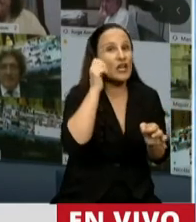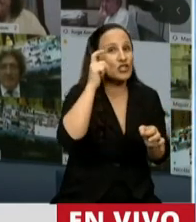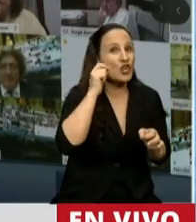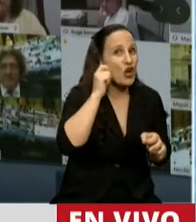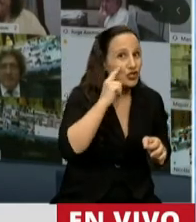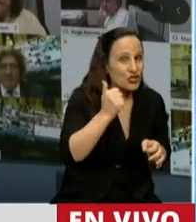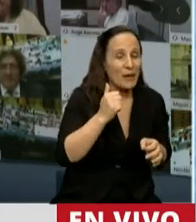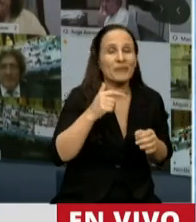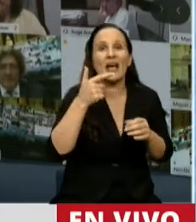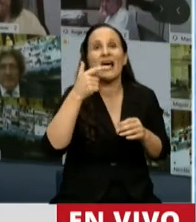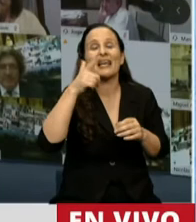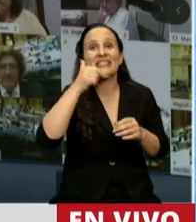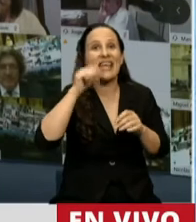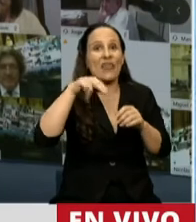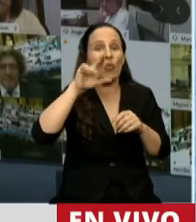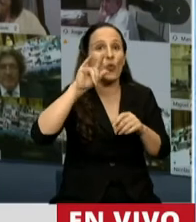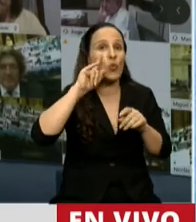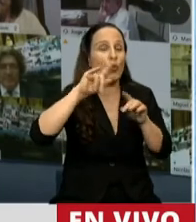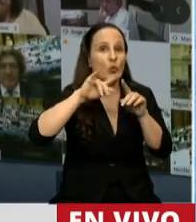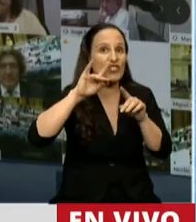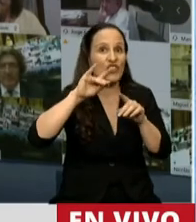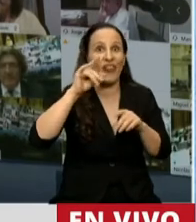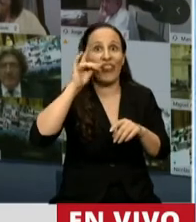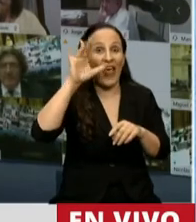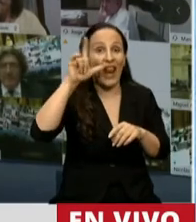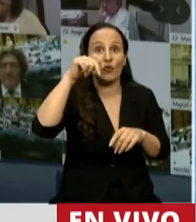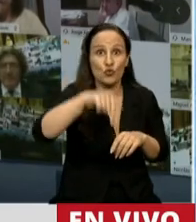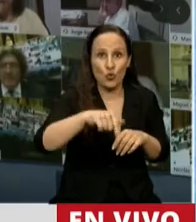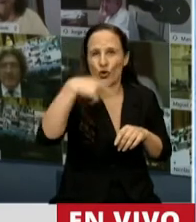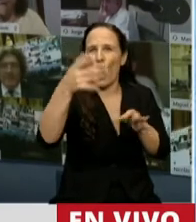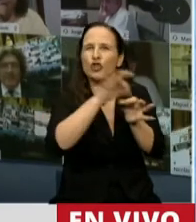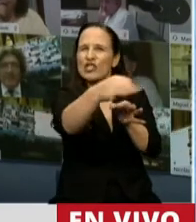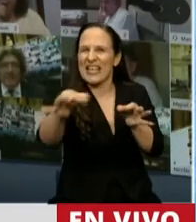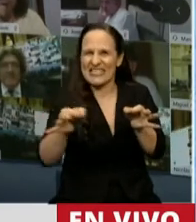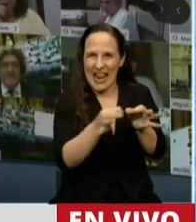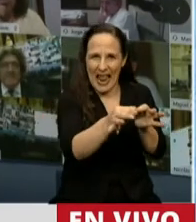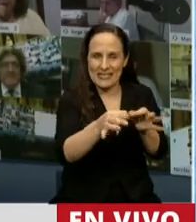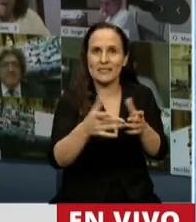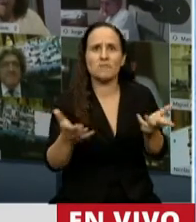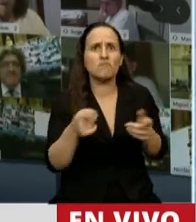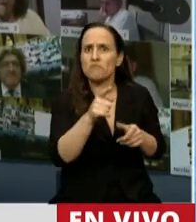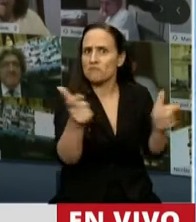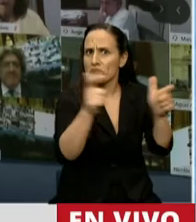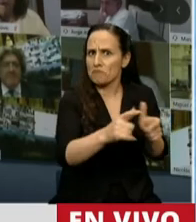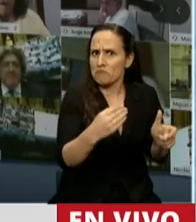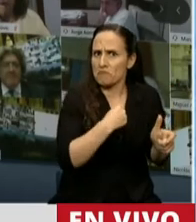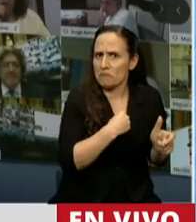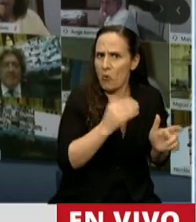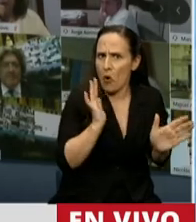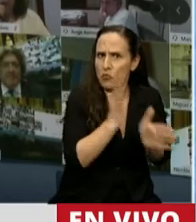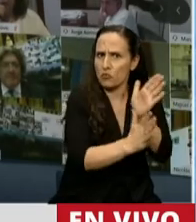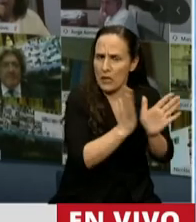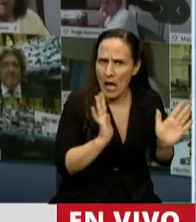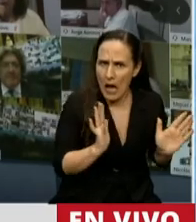y los espacios marítimos e insulares correspondientes. Se trata de un organismo consultivo, Don Oren, que tiene como función